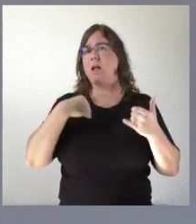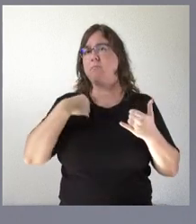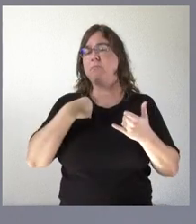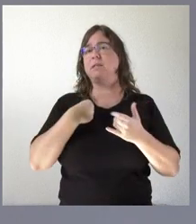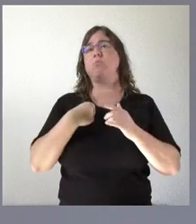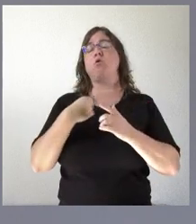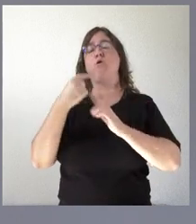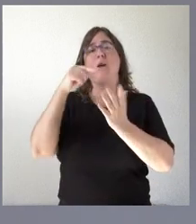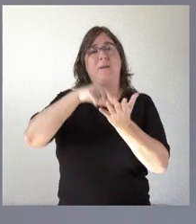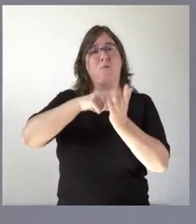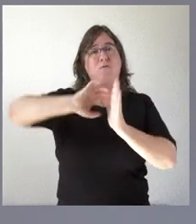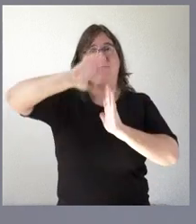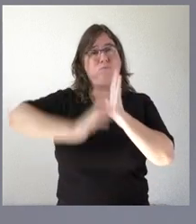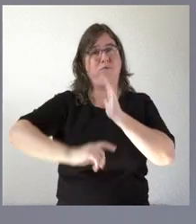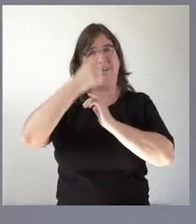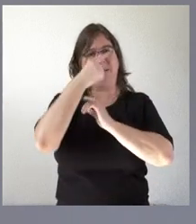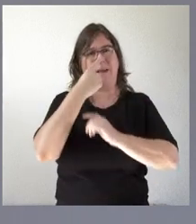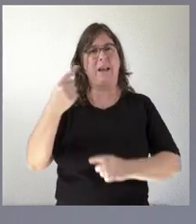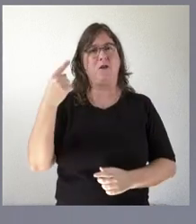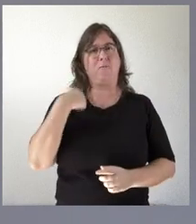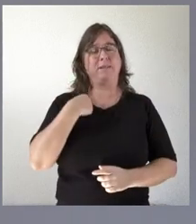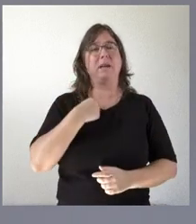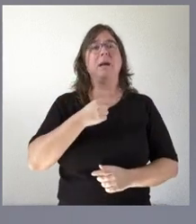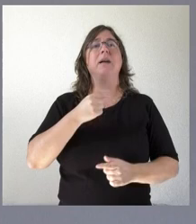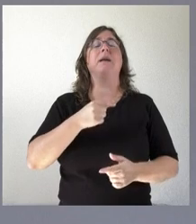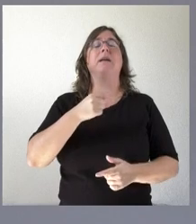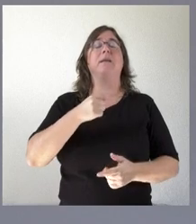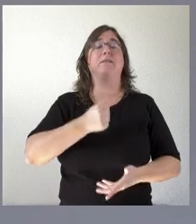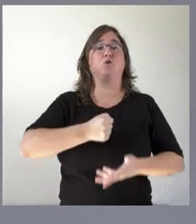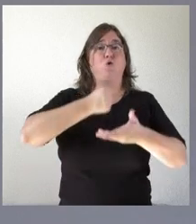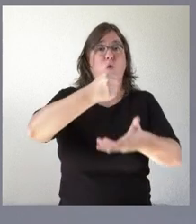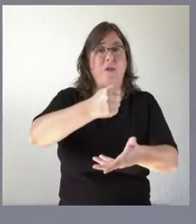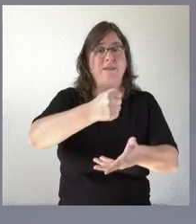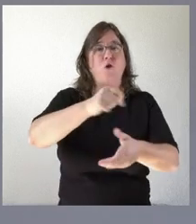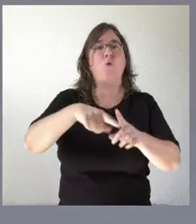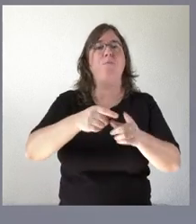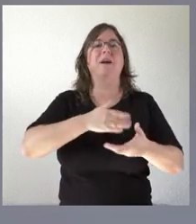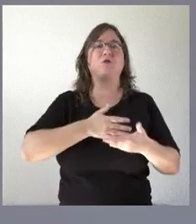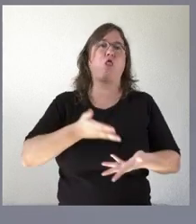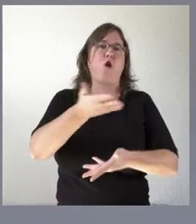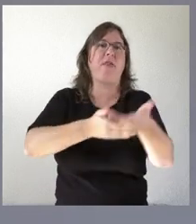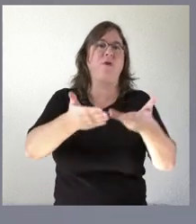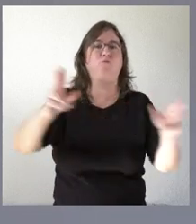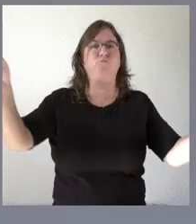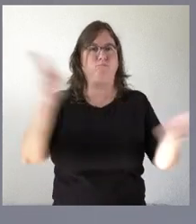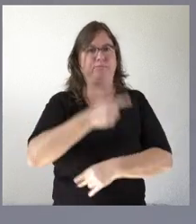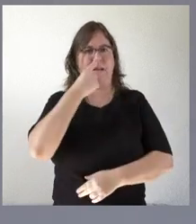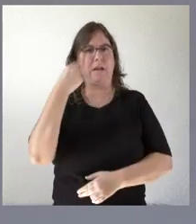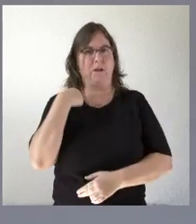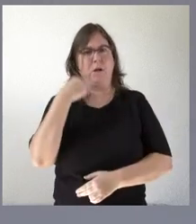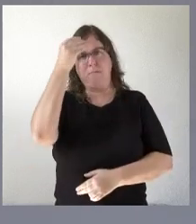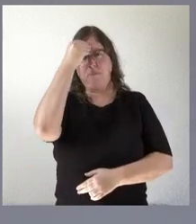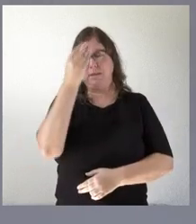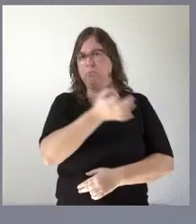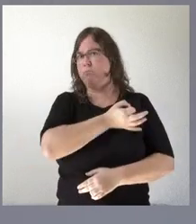de impuestos saben ustedes que el año pasado procedimos a la eliminación del impuesto de sucesiones y donaciones creemos que ha sido muy eficaz haber eliminado ese